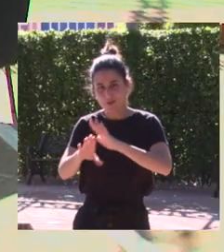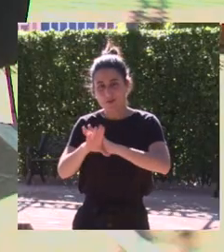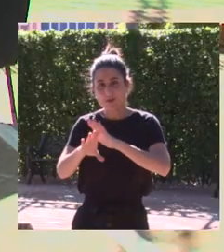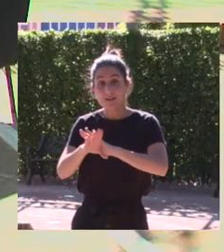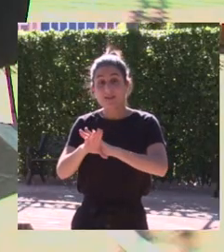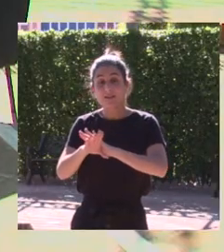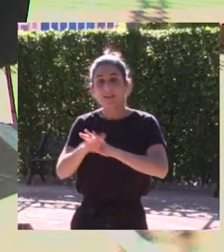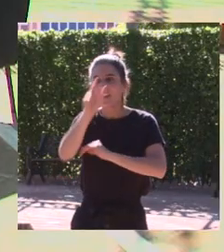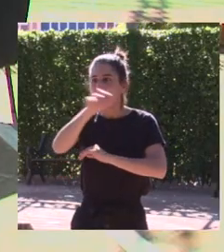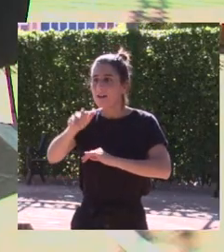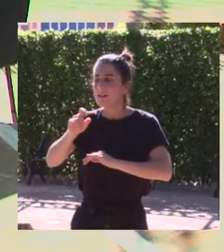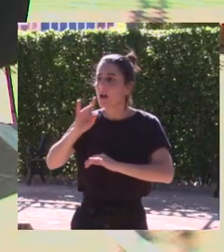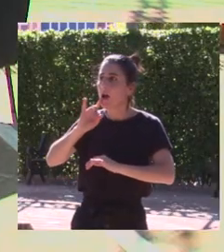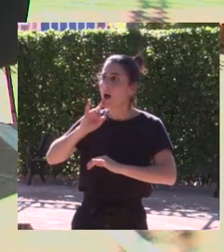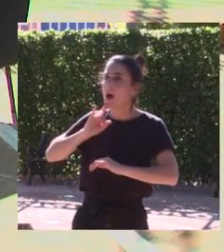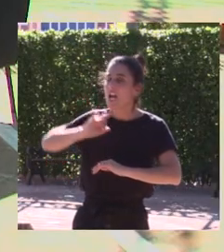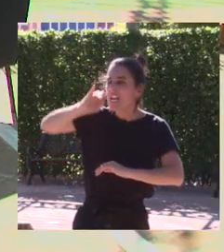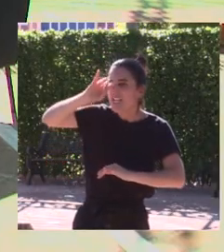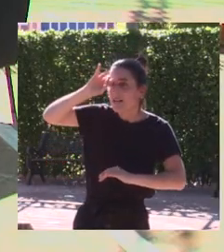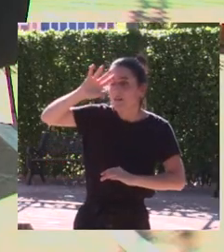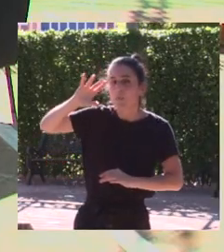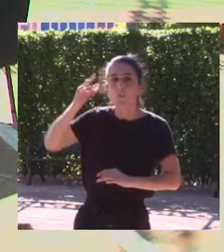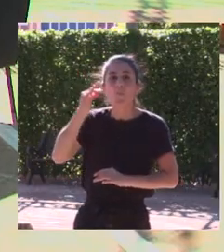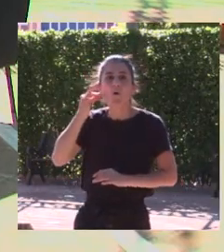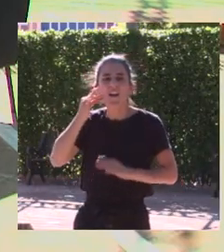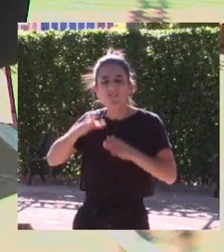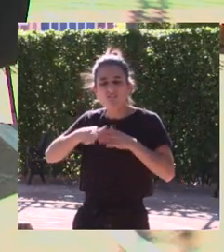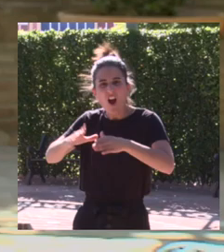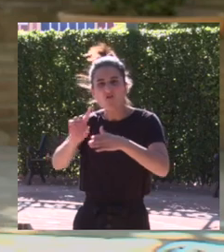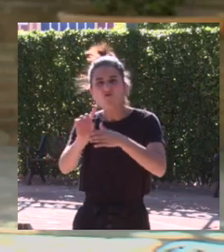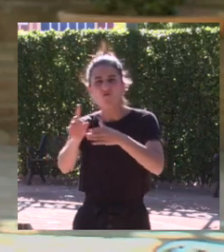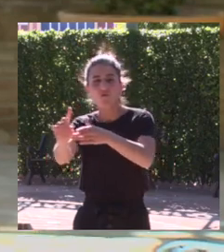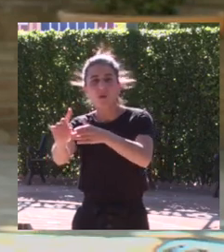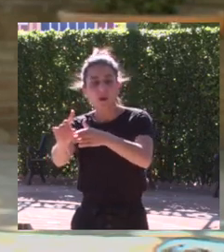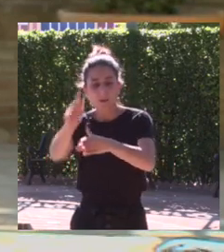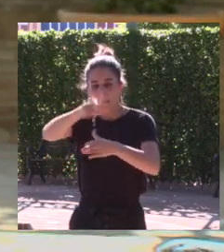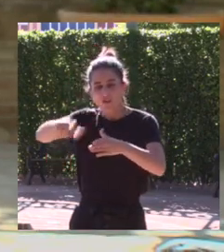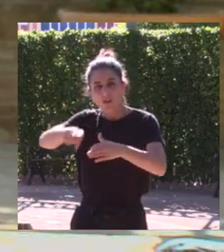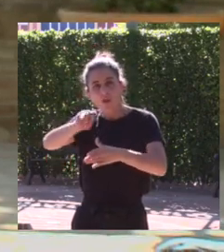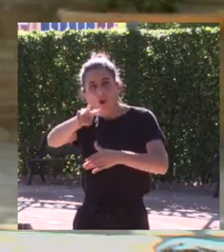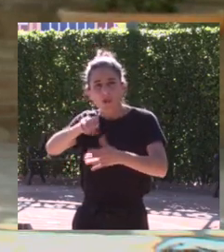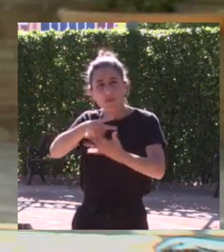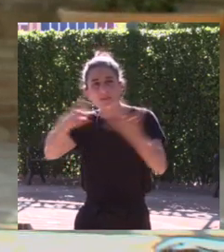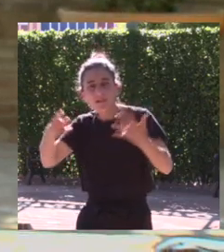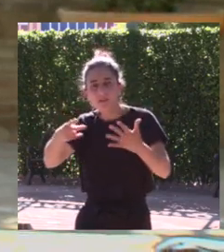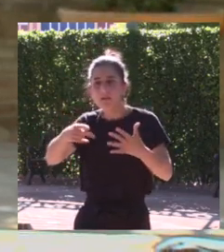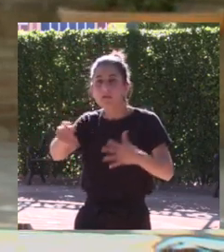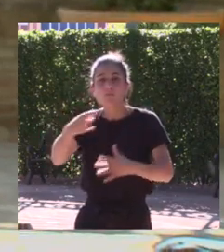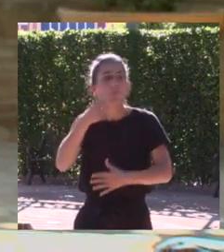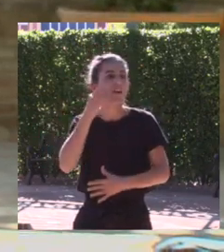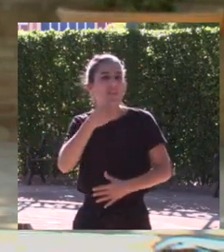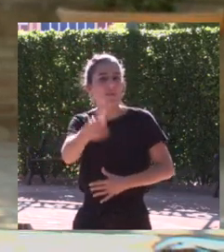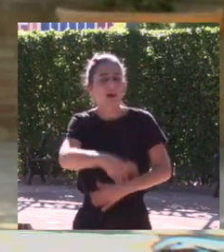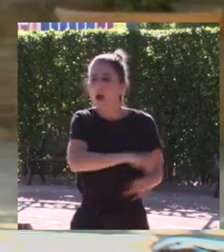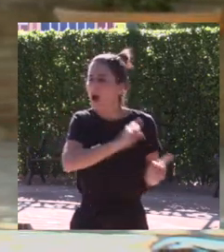y a la gente le fascinaba ver como había una mujer al mando de un barco de 12 o de 17 personas que